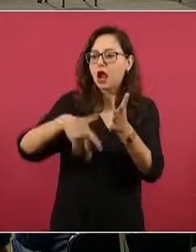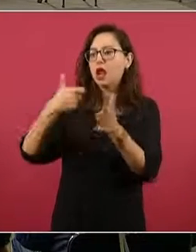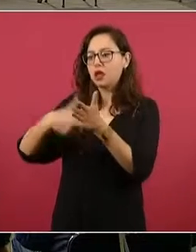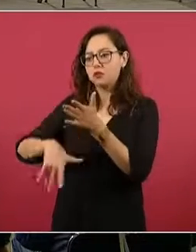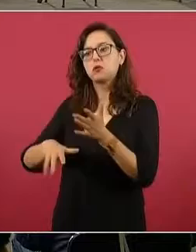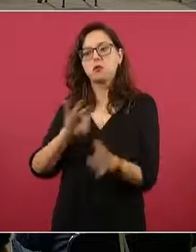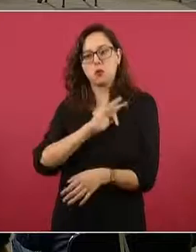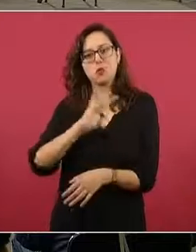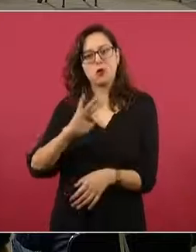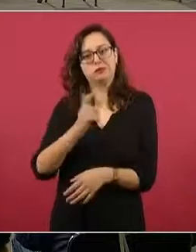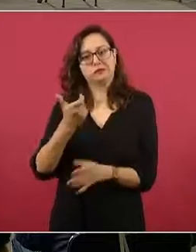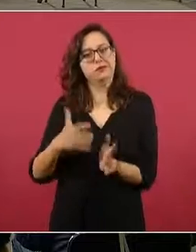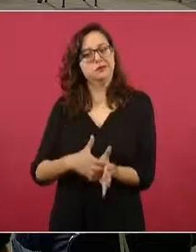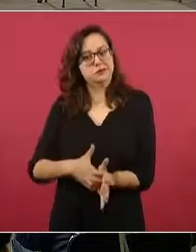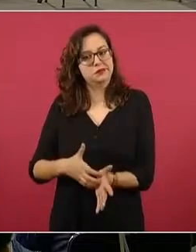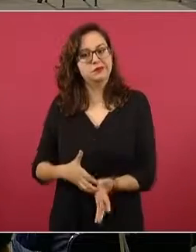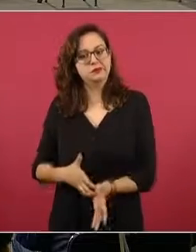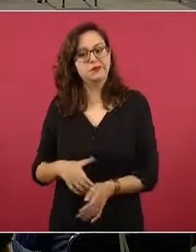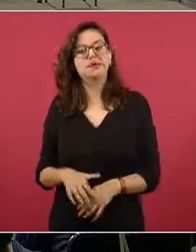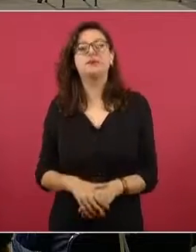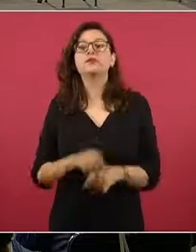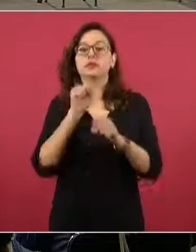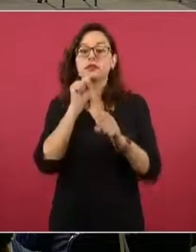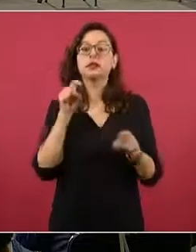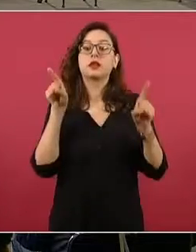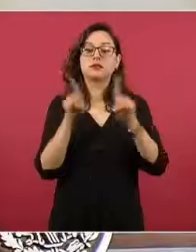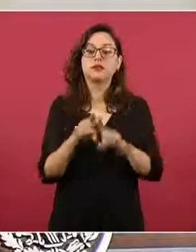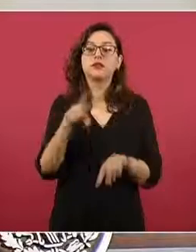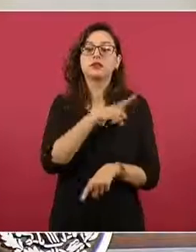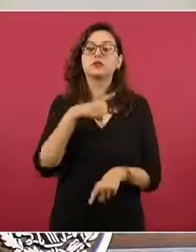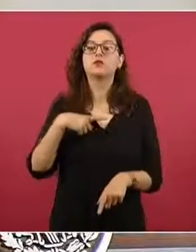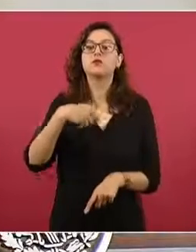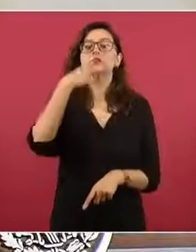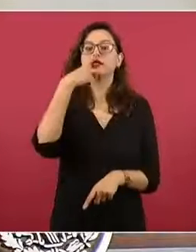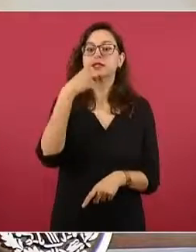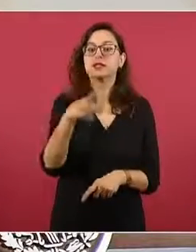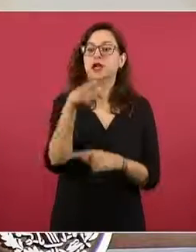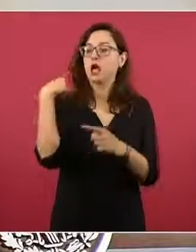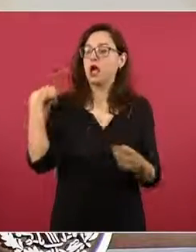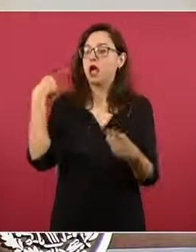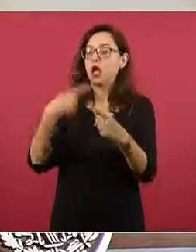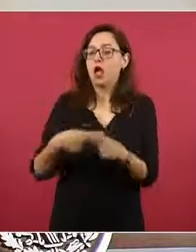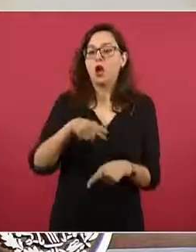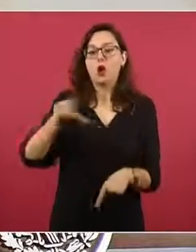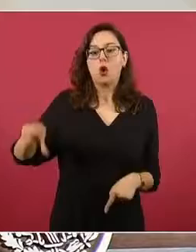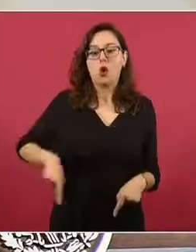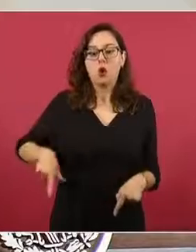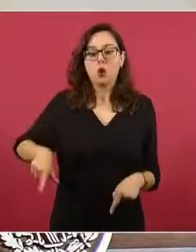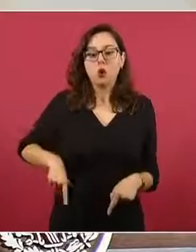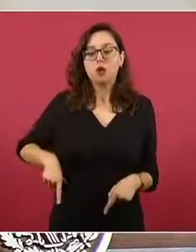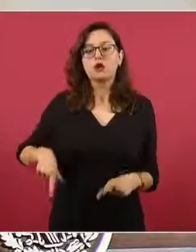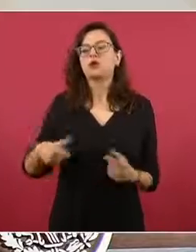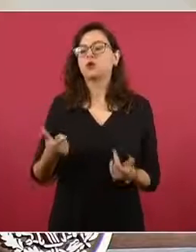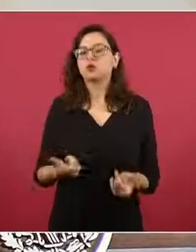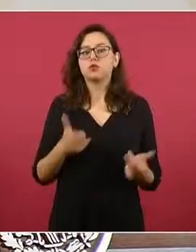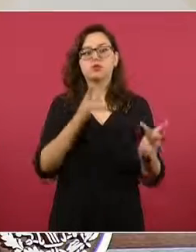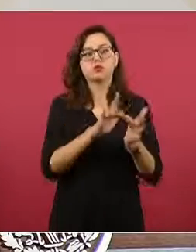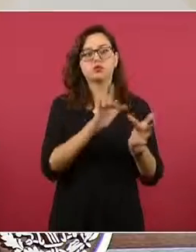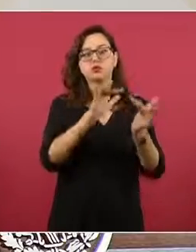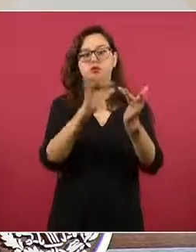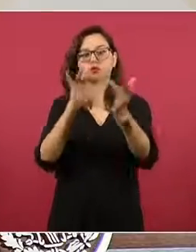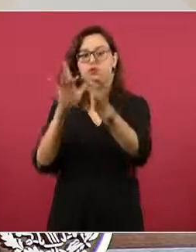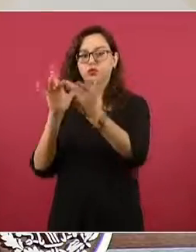comentarles que hemos estado en comunicación todas las agencias gubernamentales de defensa del consumidor